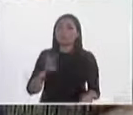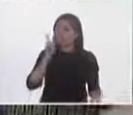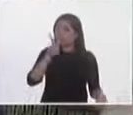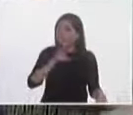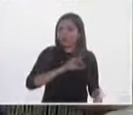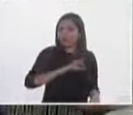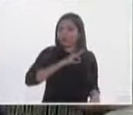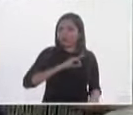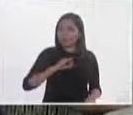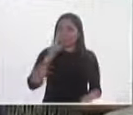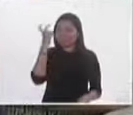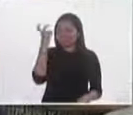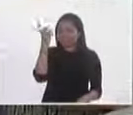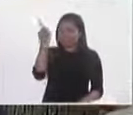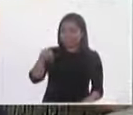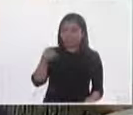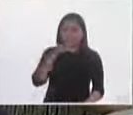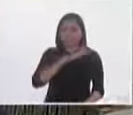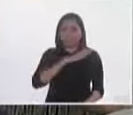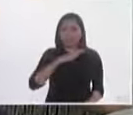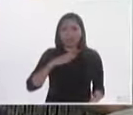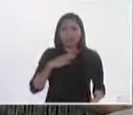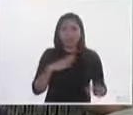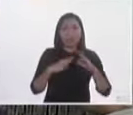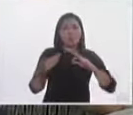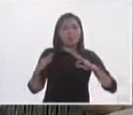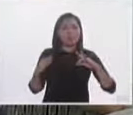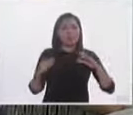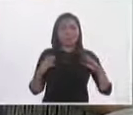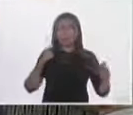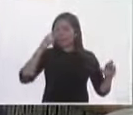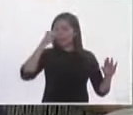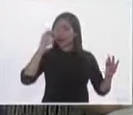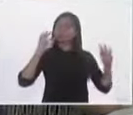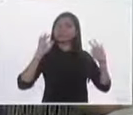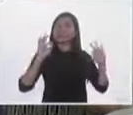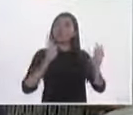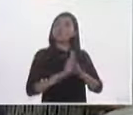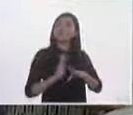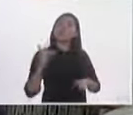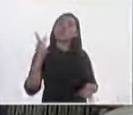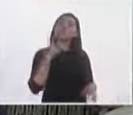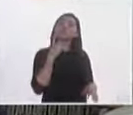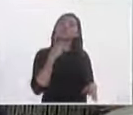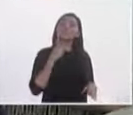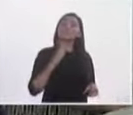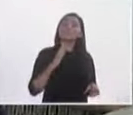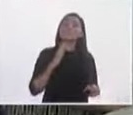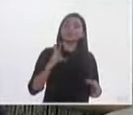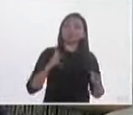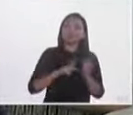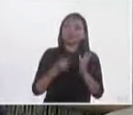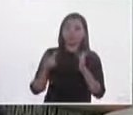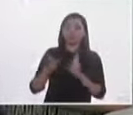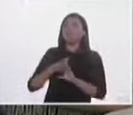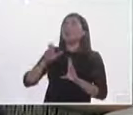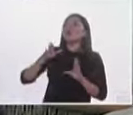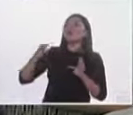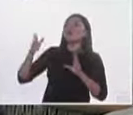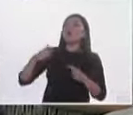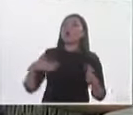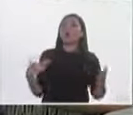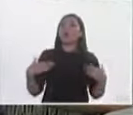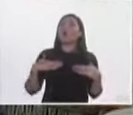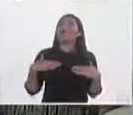estos candidatos elevar la clase política y que esta clase política pudiera recobrar entonces la